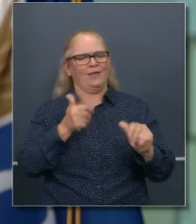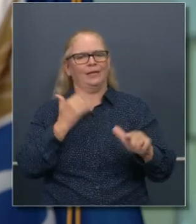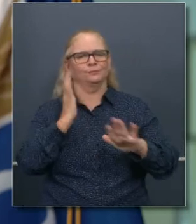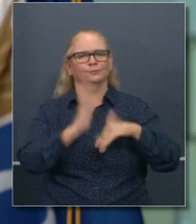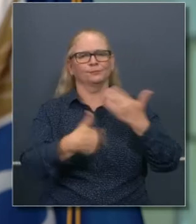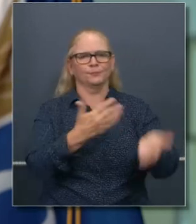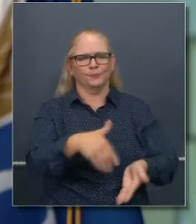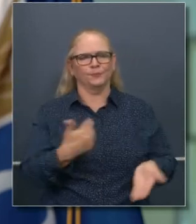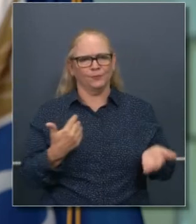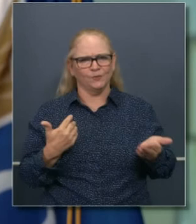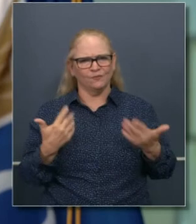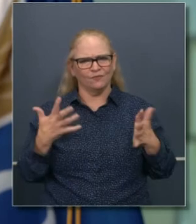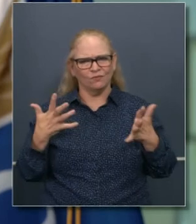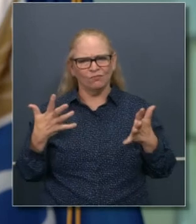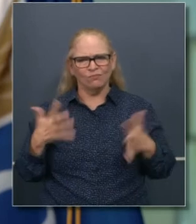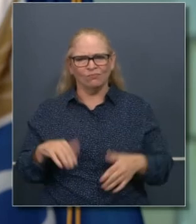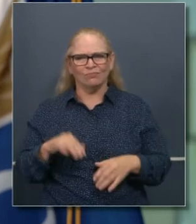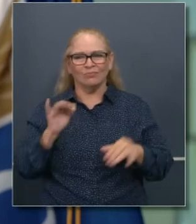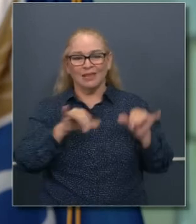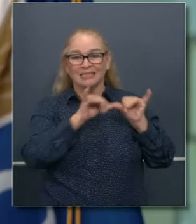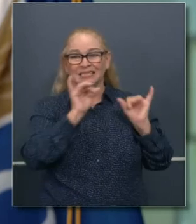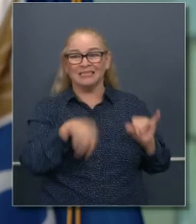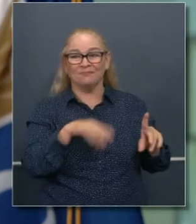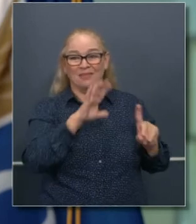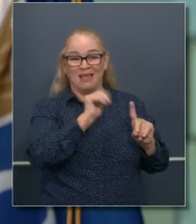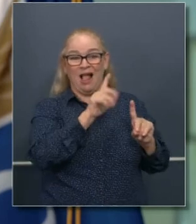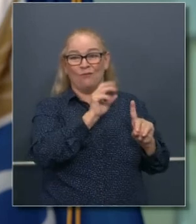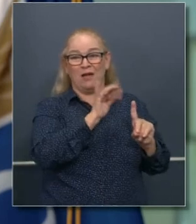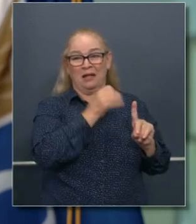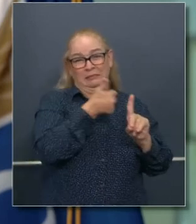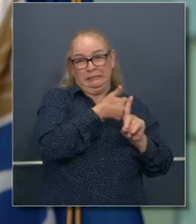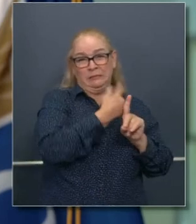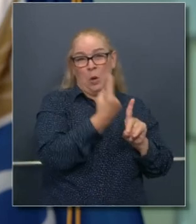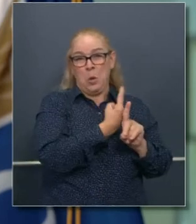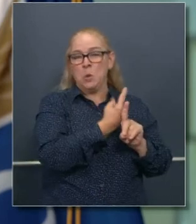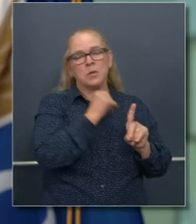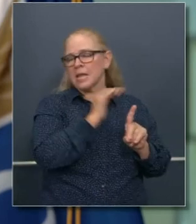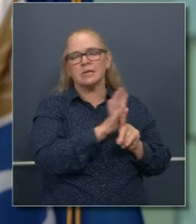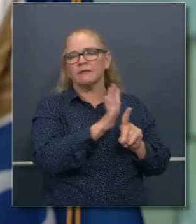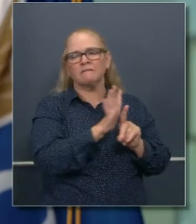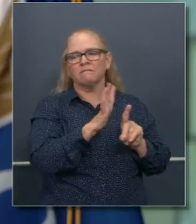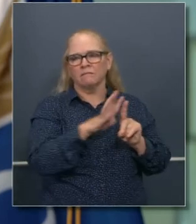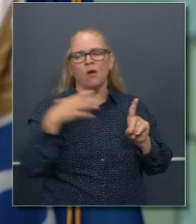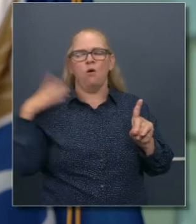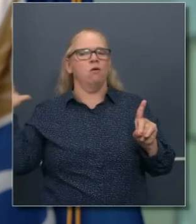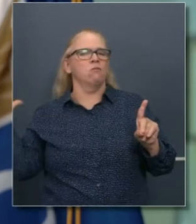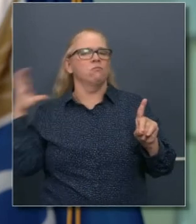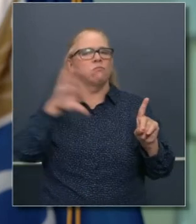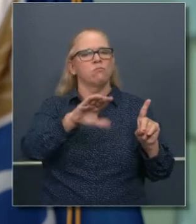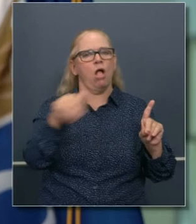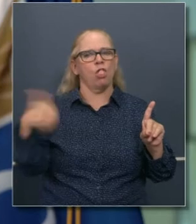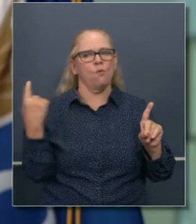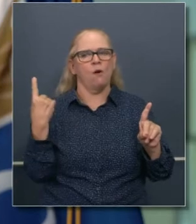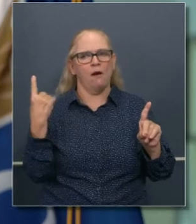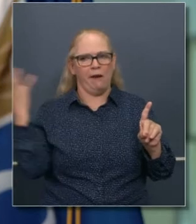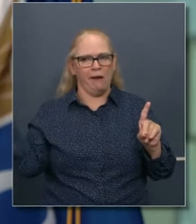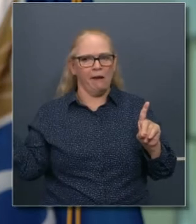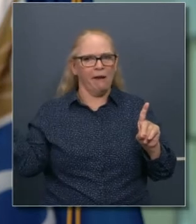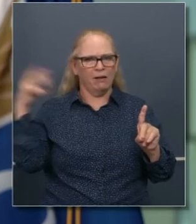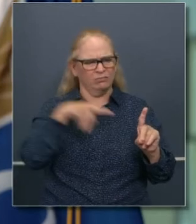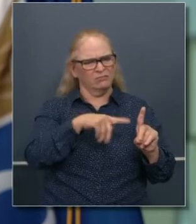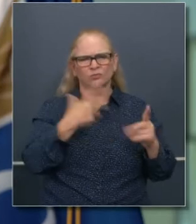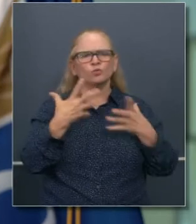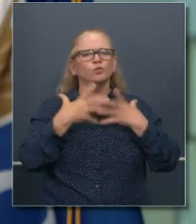sistema CalReady claramente no tiene la capacidad para crecer en escala como lo habíamos esperado. Vamos a reformar eso.